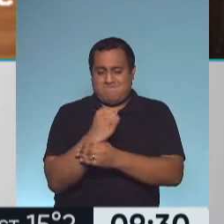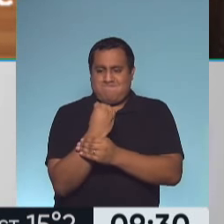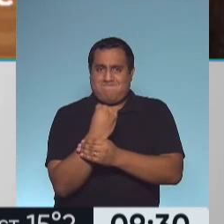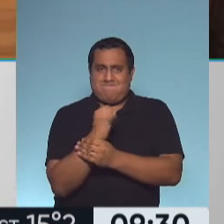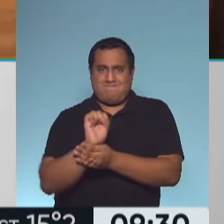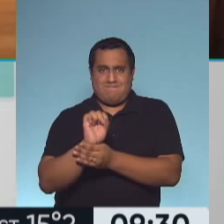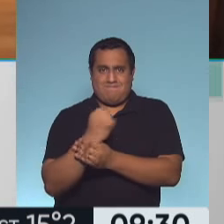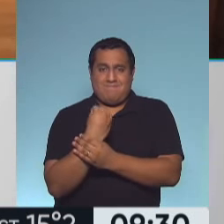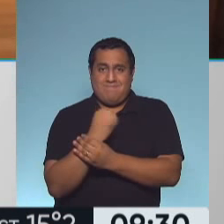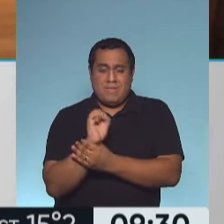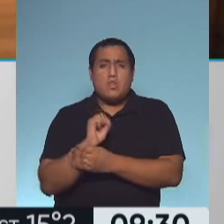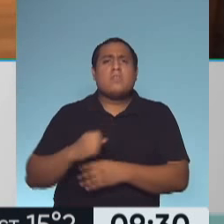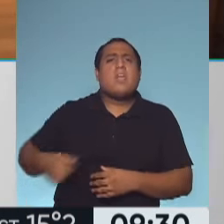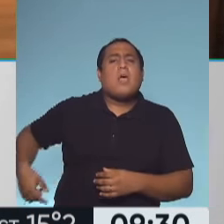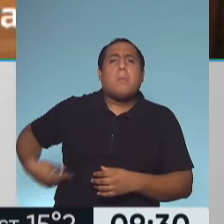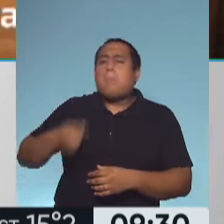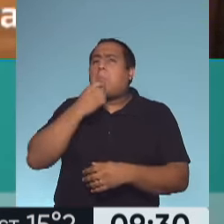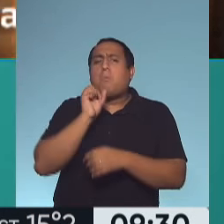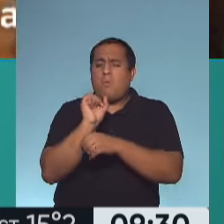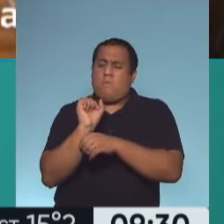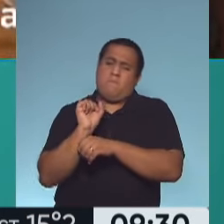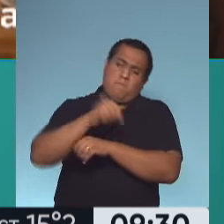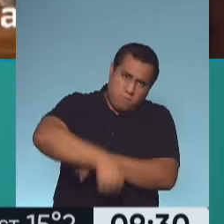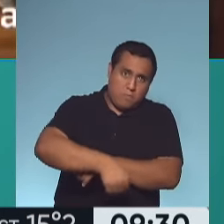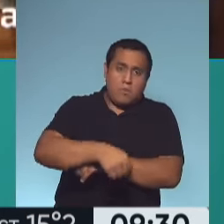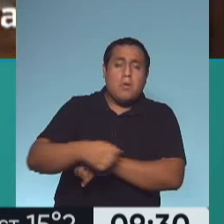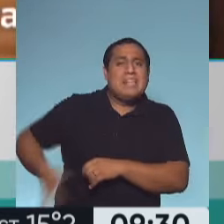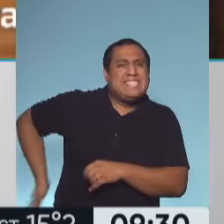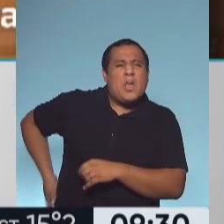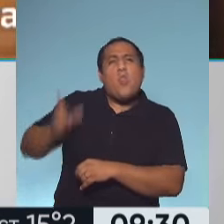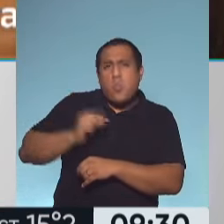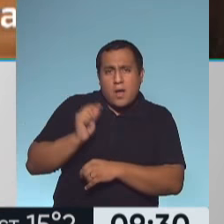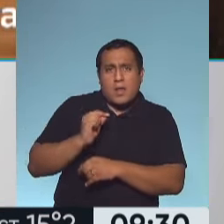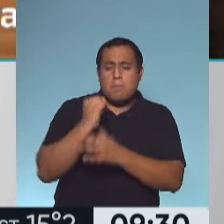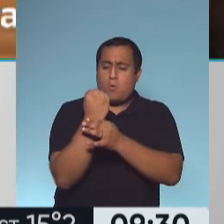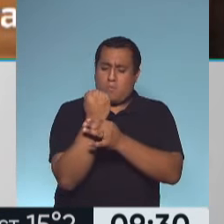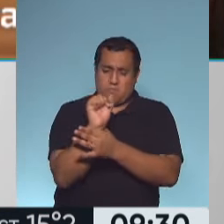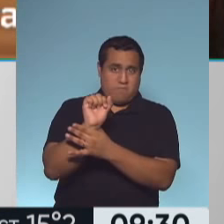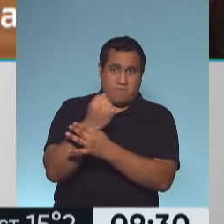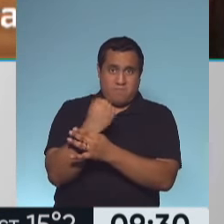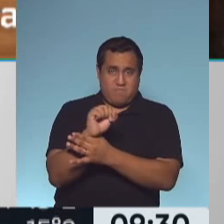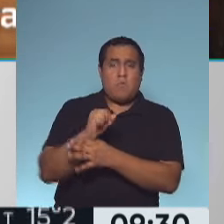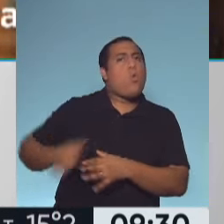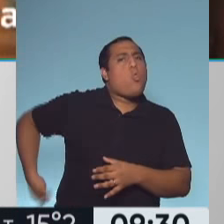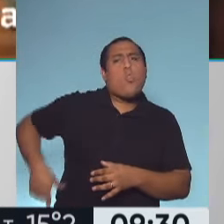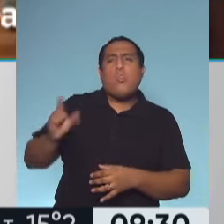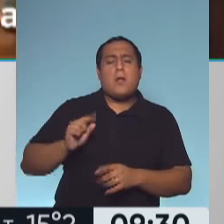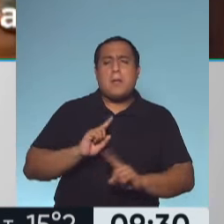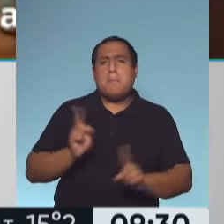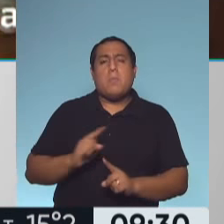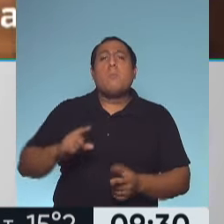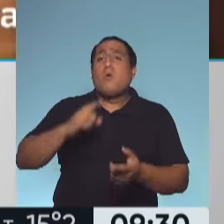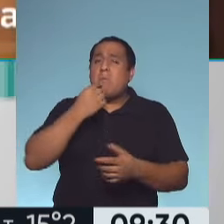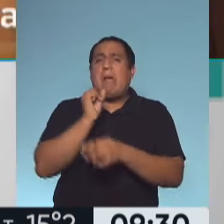afecta en la parte lumbar. Cuando las rotaciones son de rango amplio, hay que entrar con un pivote para no reventar la